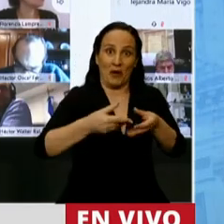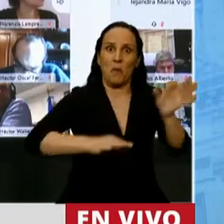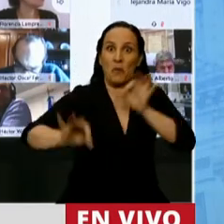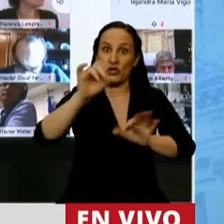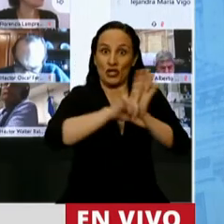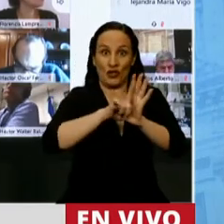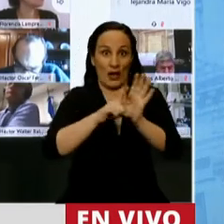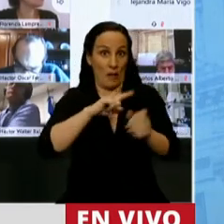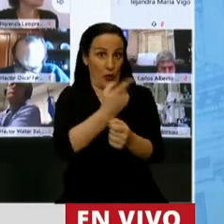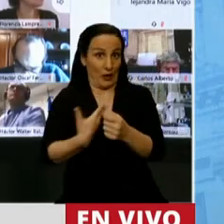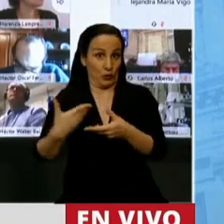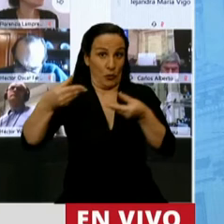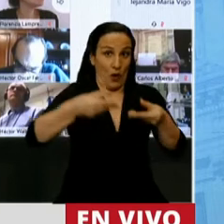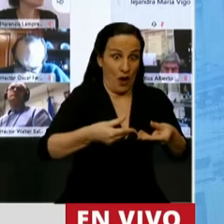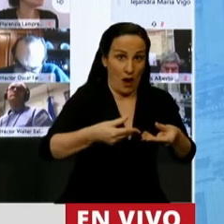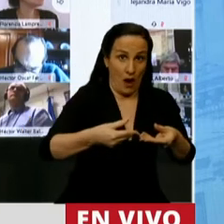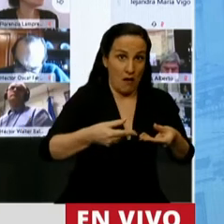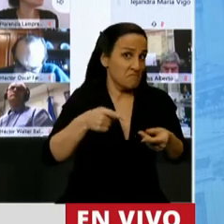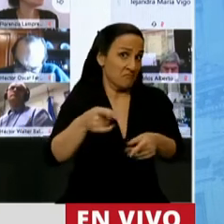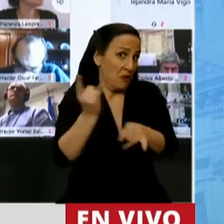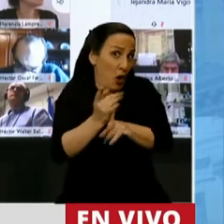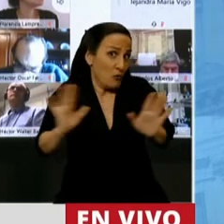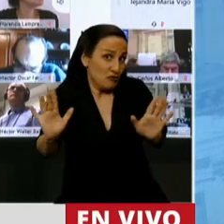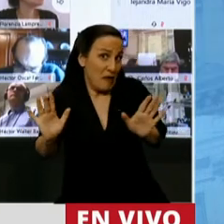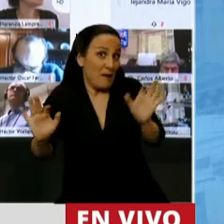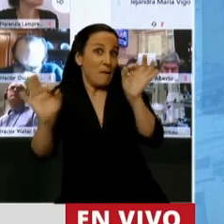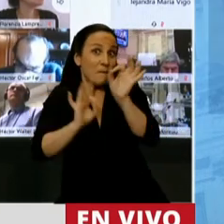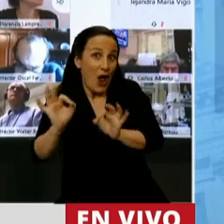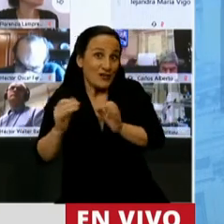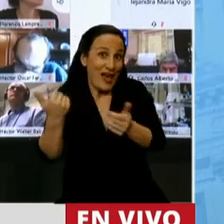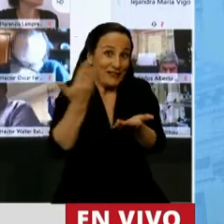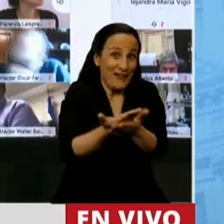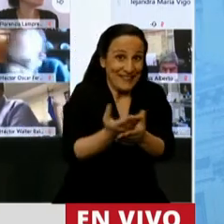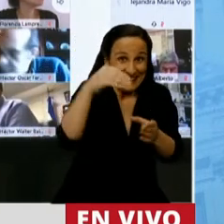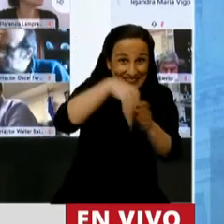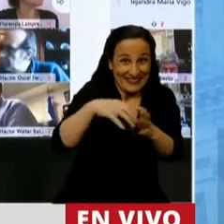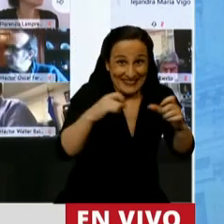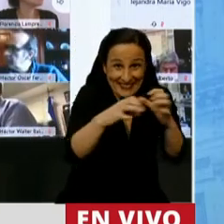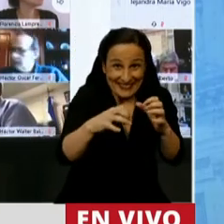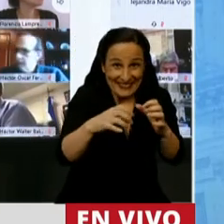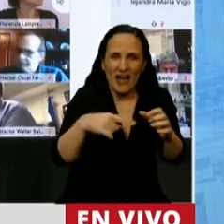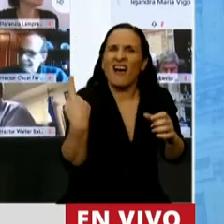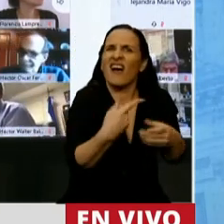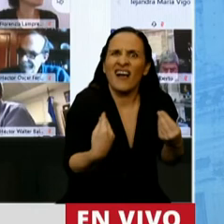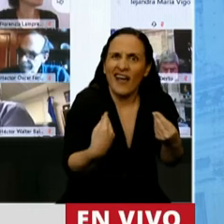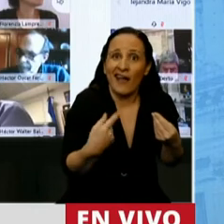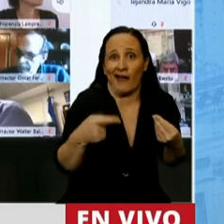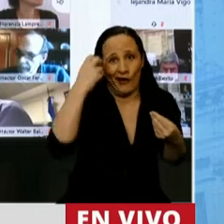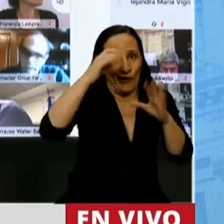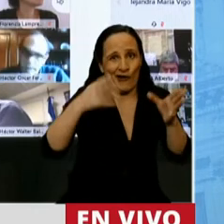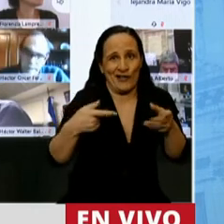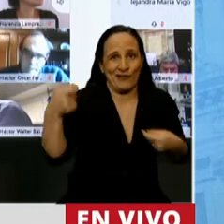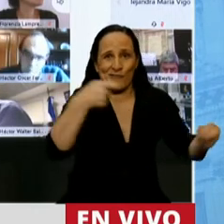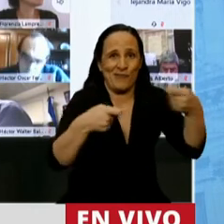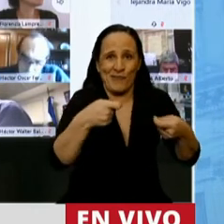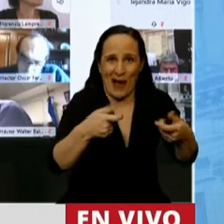del Ejecutivo y como todos los proyectos que hemos tratado en este Congreso, lo hemos mejorado. Si lo aprobamos al libro